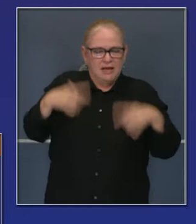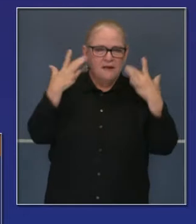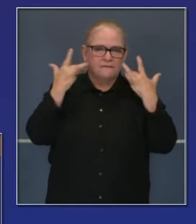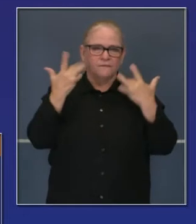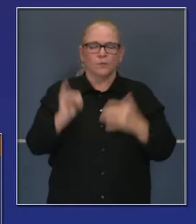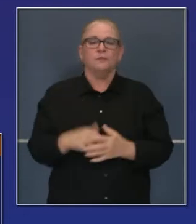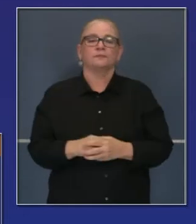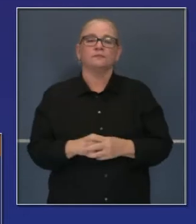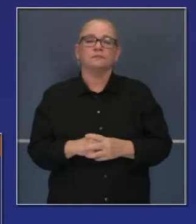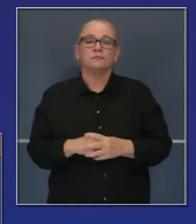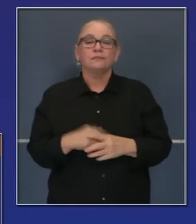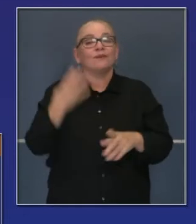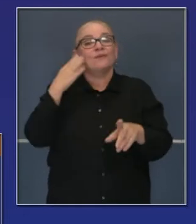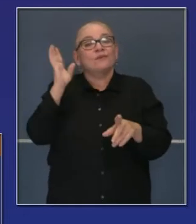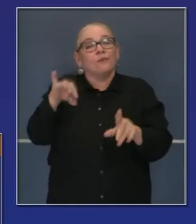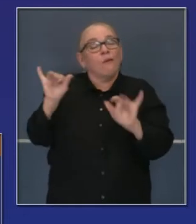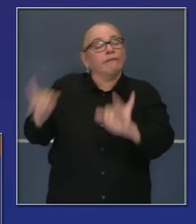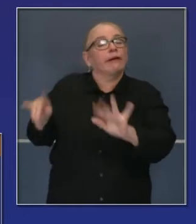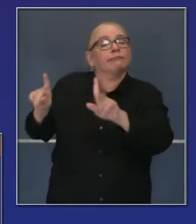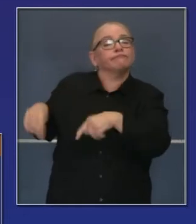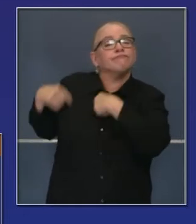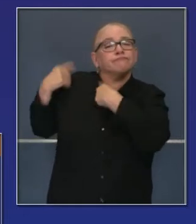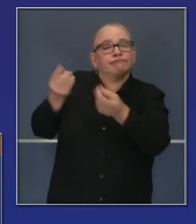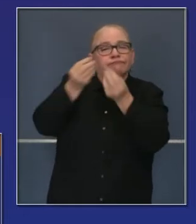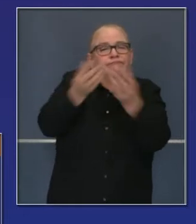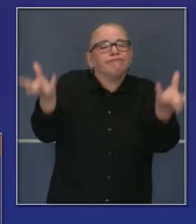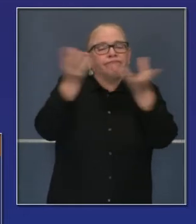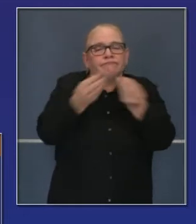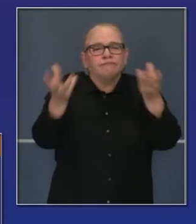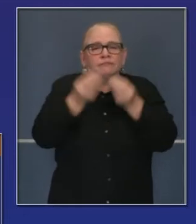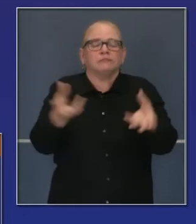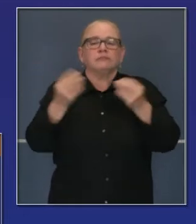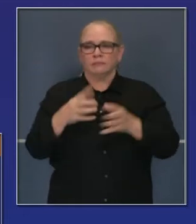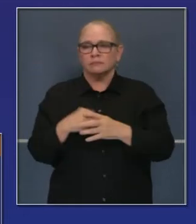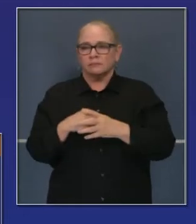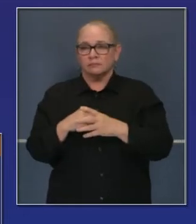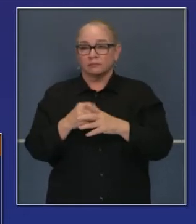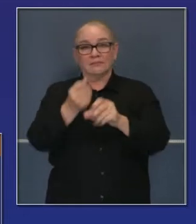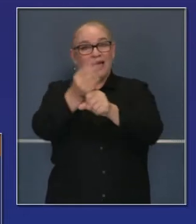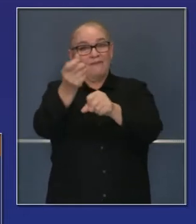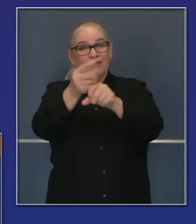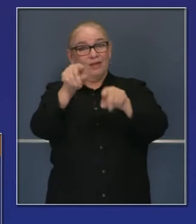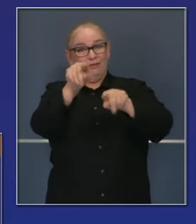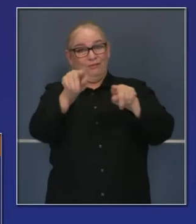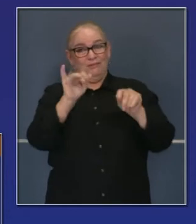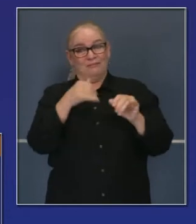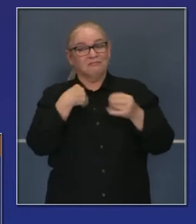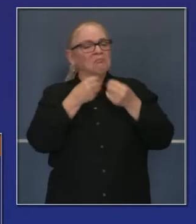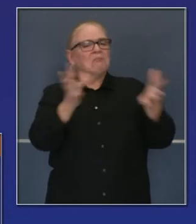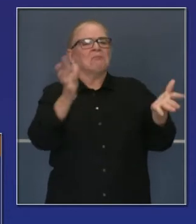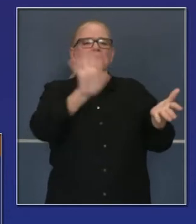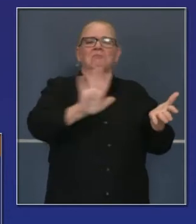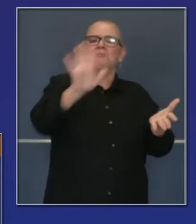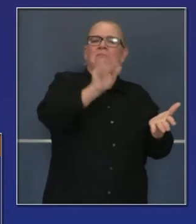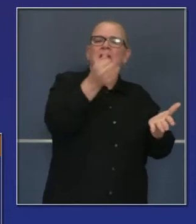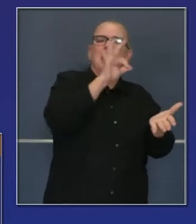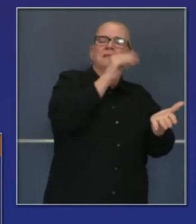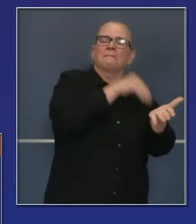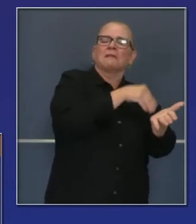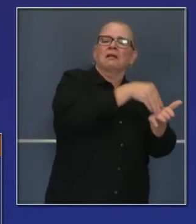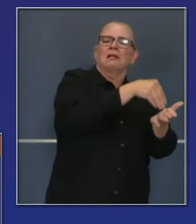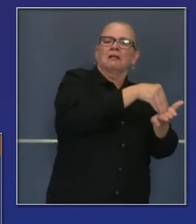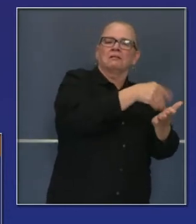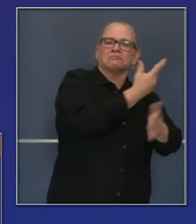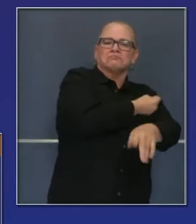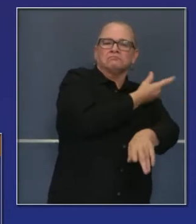en un año típico en el estado de California. Consideren que son 19 millones de vacunas al